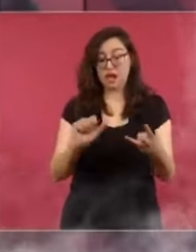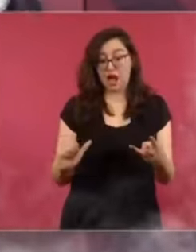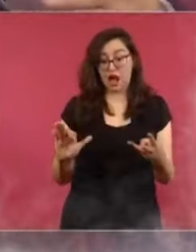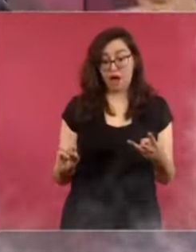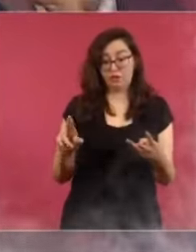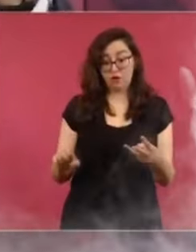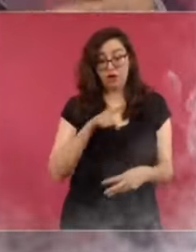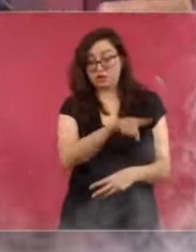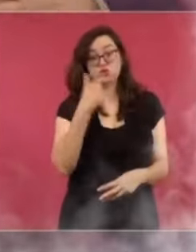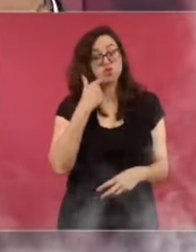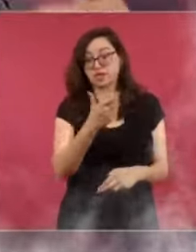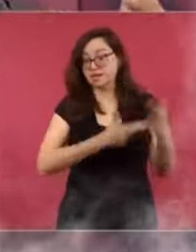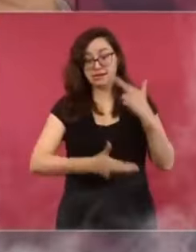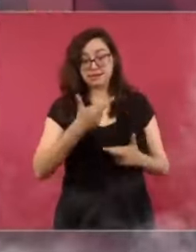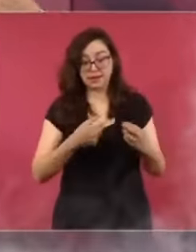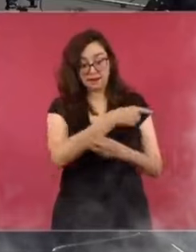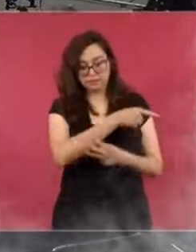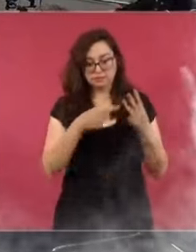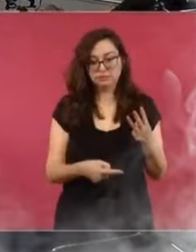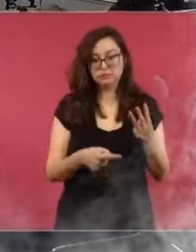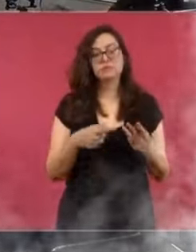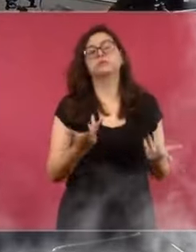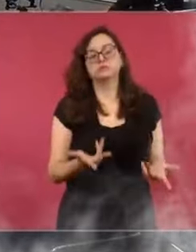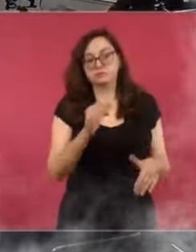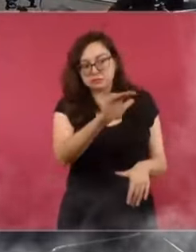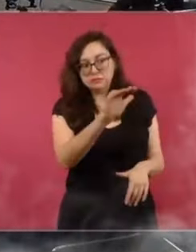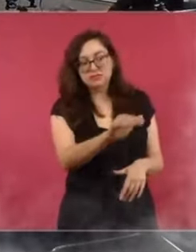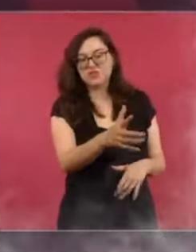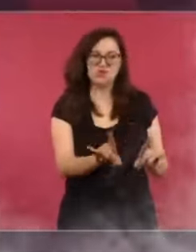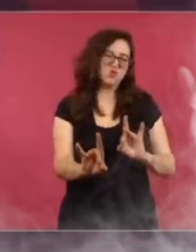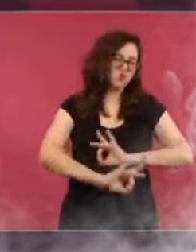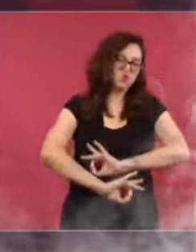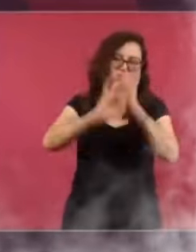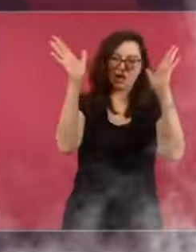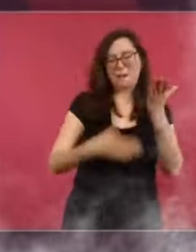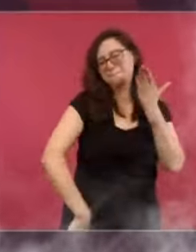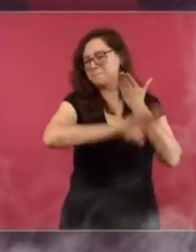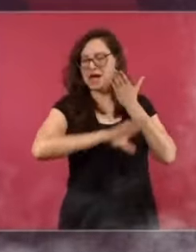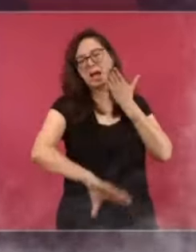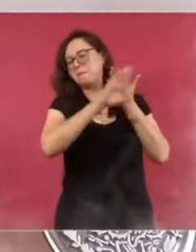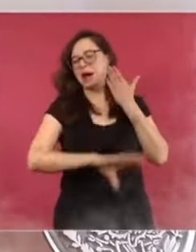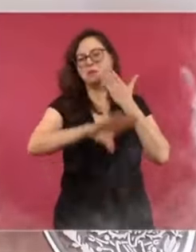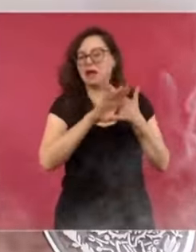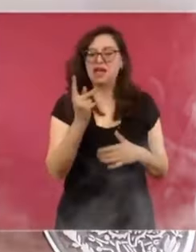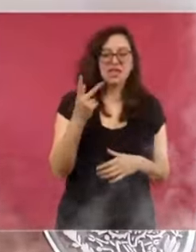Y de los periodistas cercanos a Ricardo Rosalinas Pliego,